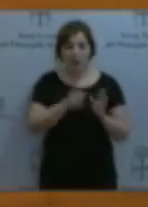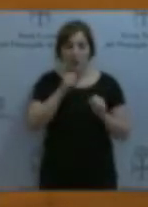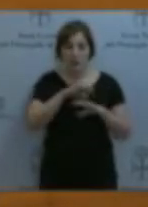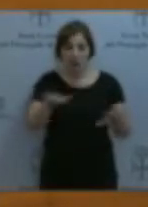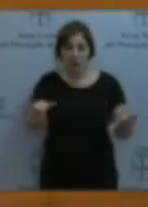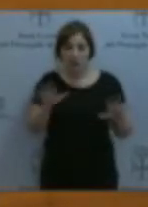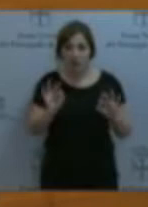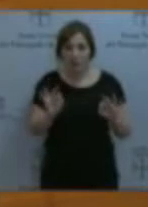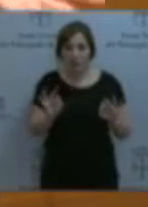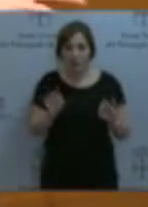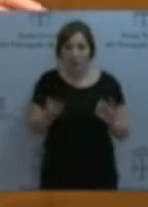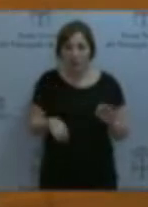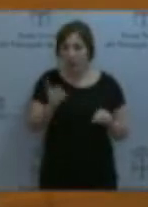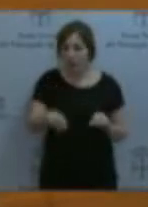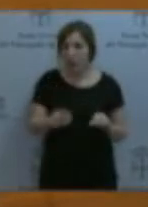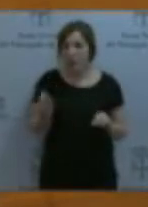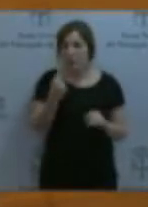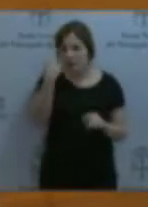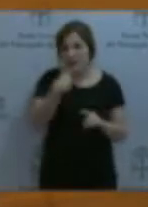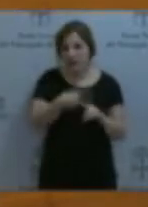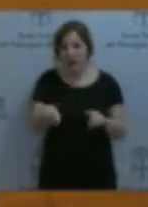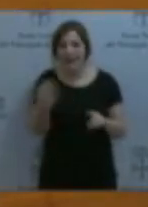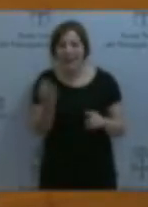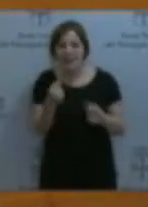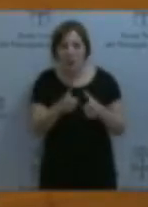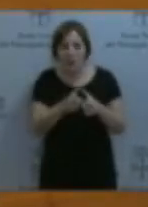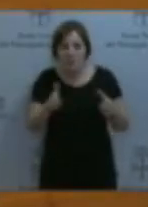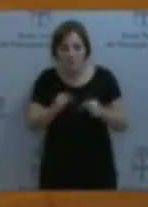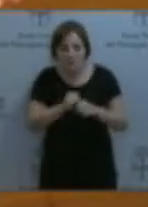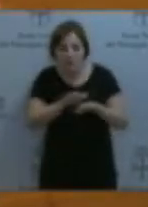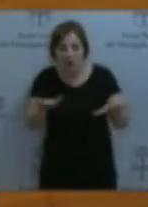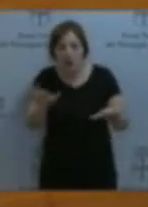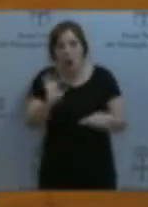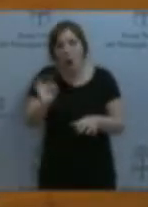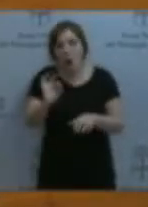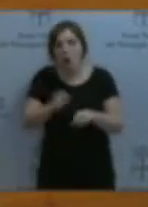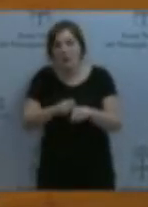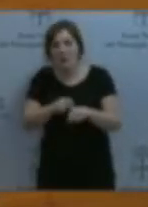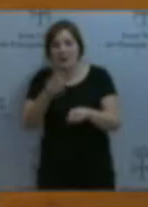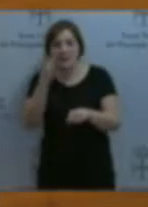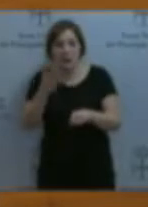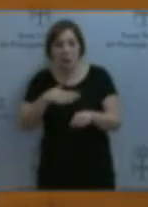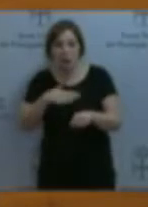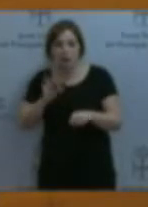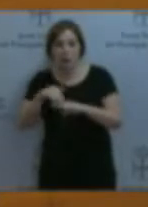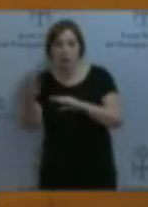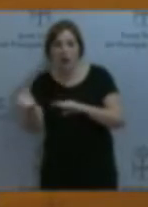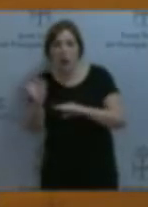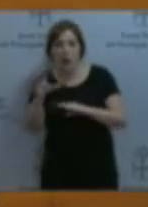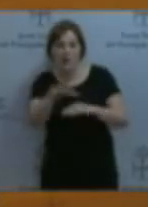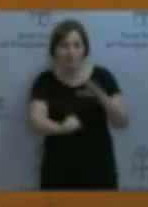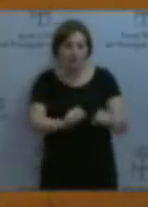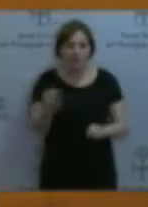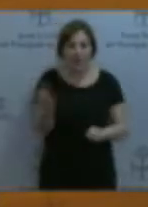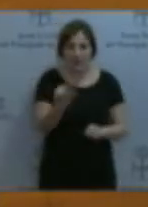sería importante, pero también hay que saber diferenciar entre lo que son plagas y lo que son especies autóctonas, alóctonas e invasoras. Las invasoras, así